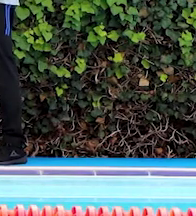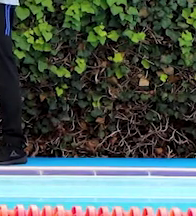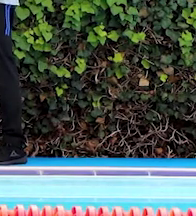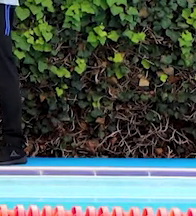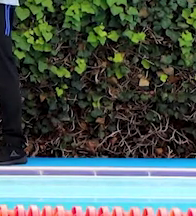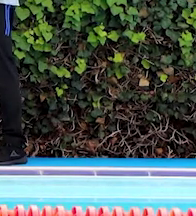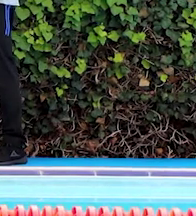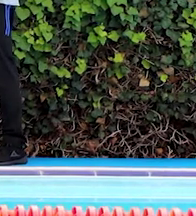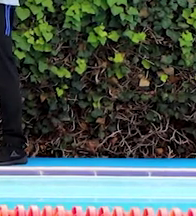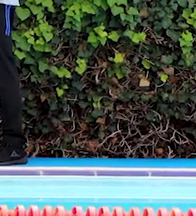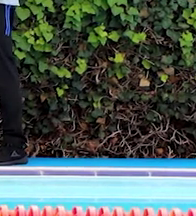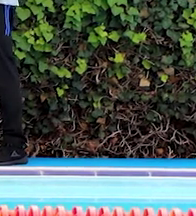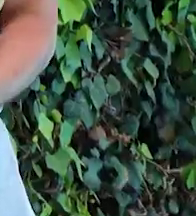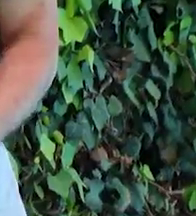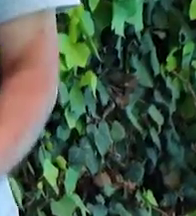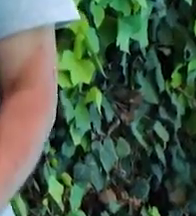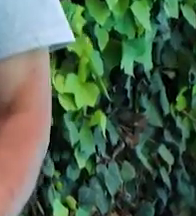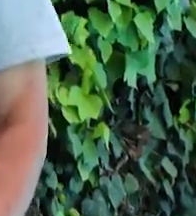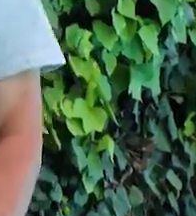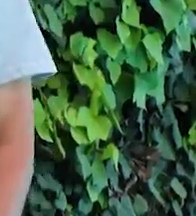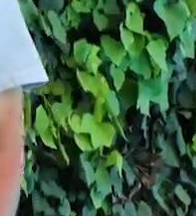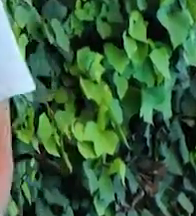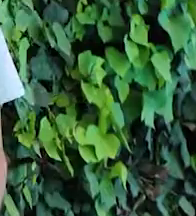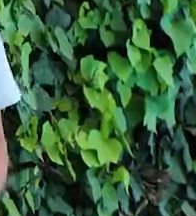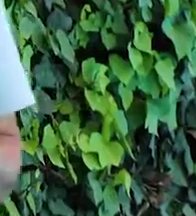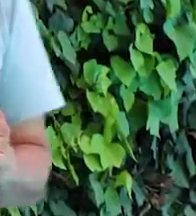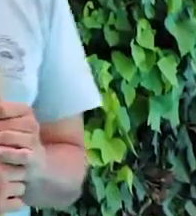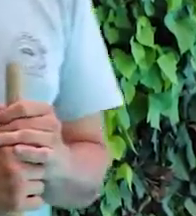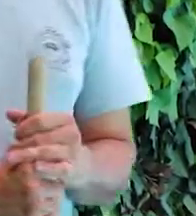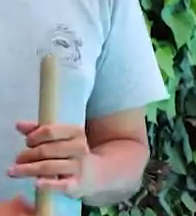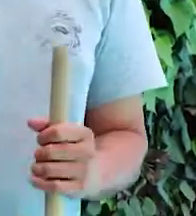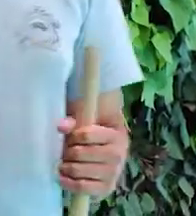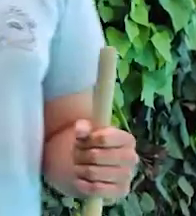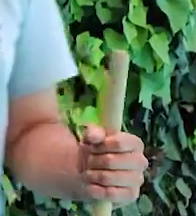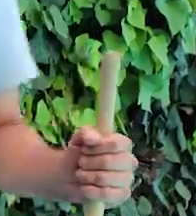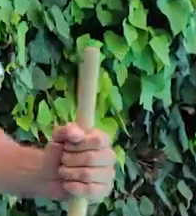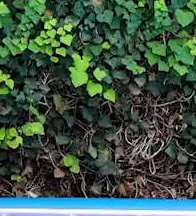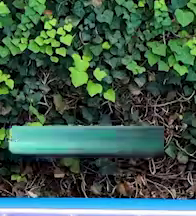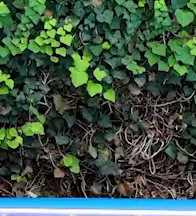¿Entendido? ¿Alguna duda? Nada. Ok. Perfecto.